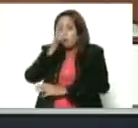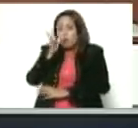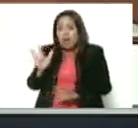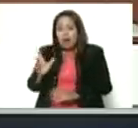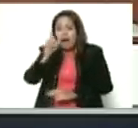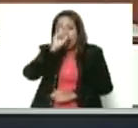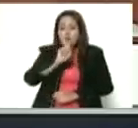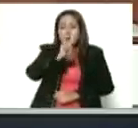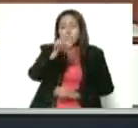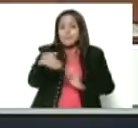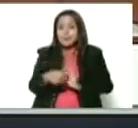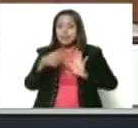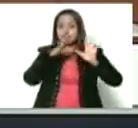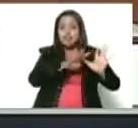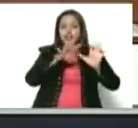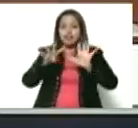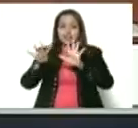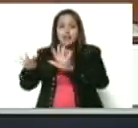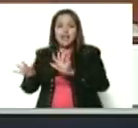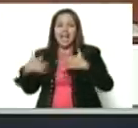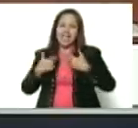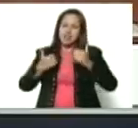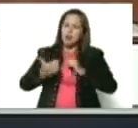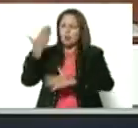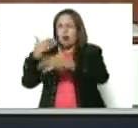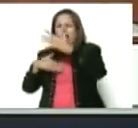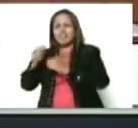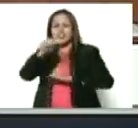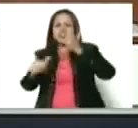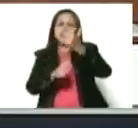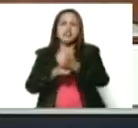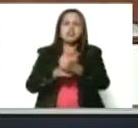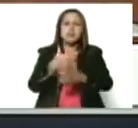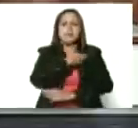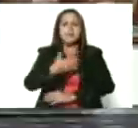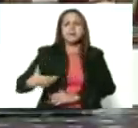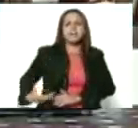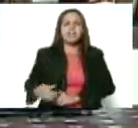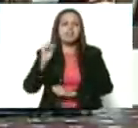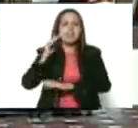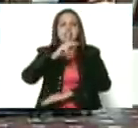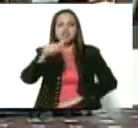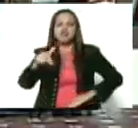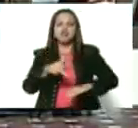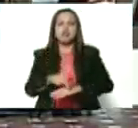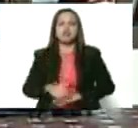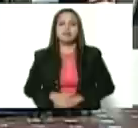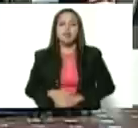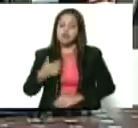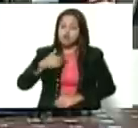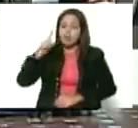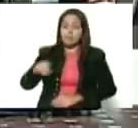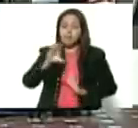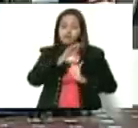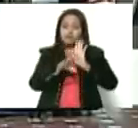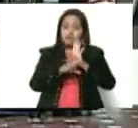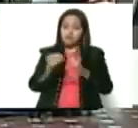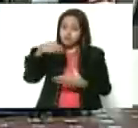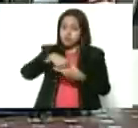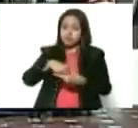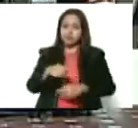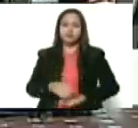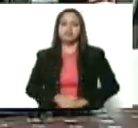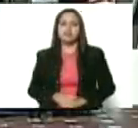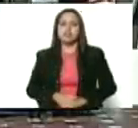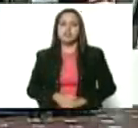Aristóbulo, Aristóbulo era el segundo vicepresidente de la Asamblea Nacional Constituyente. Yo era constituyente también. Y